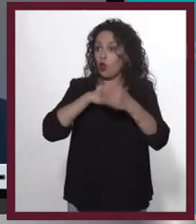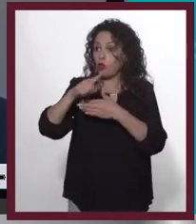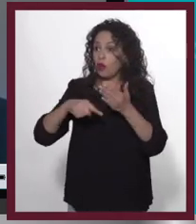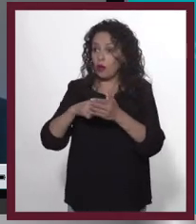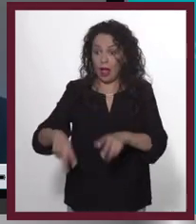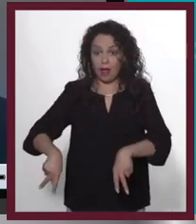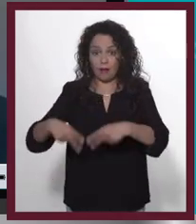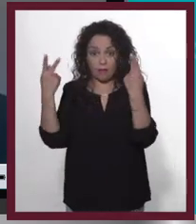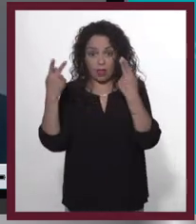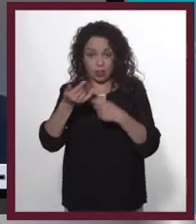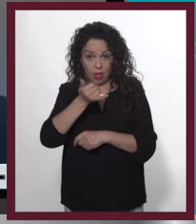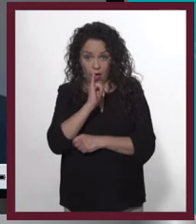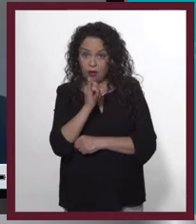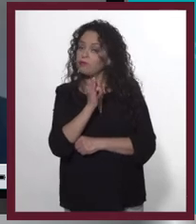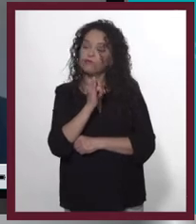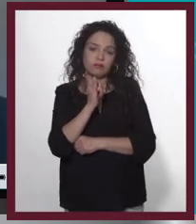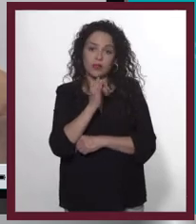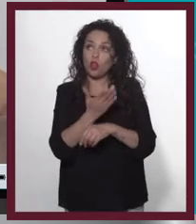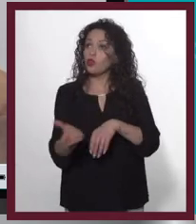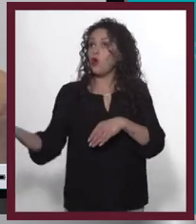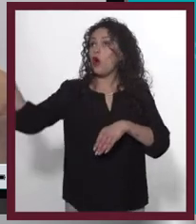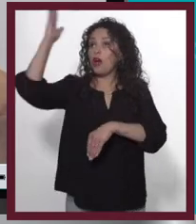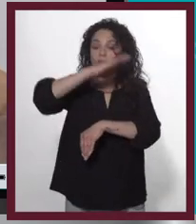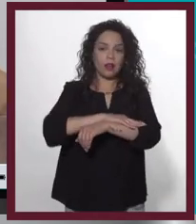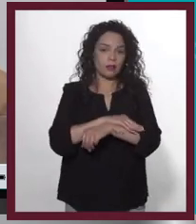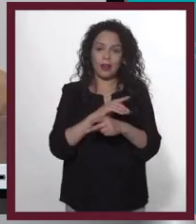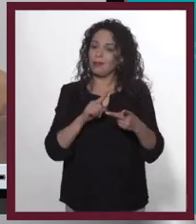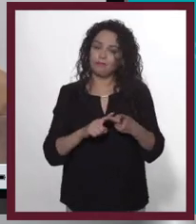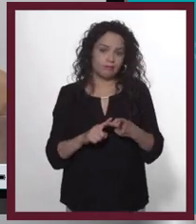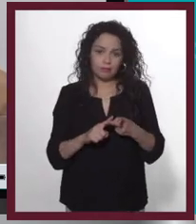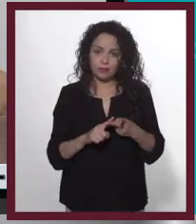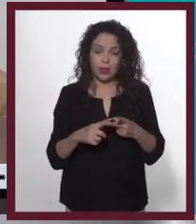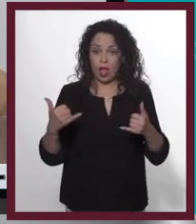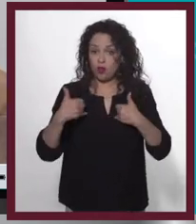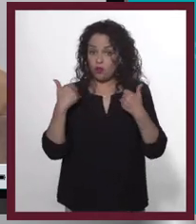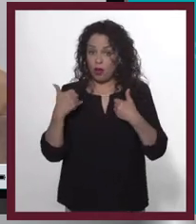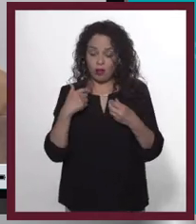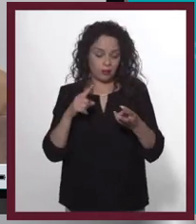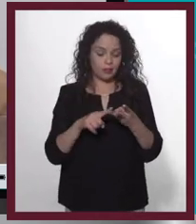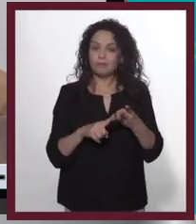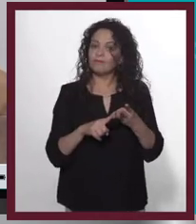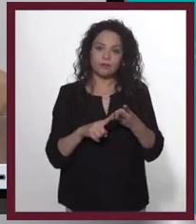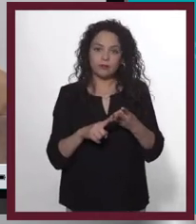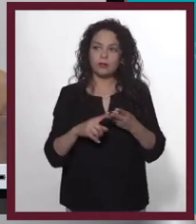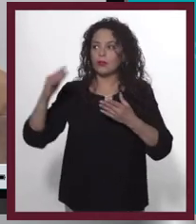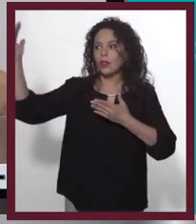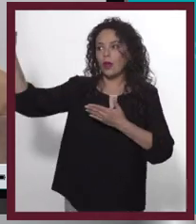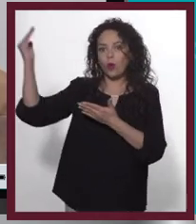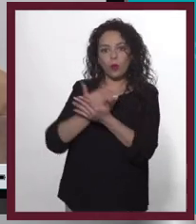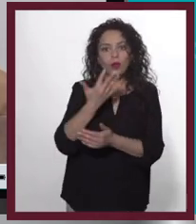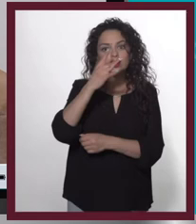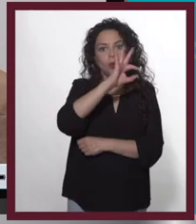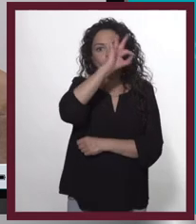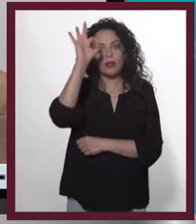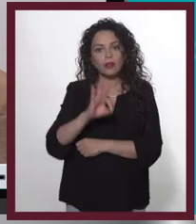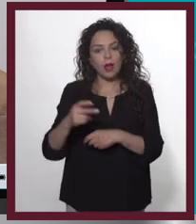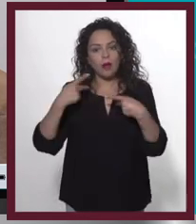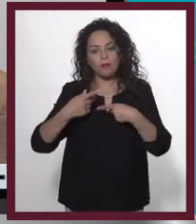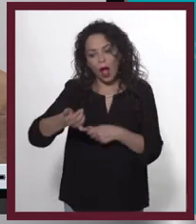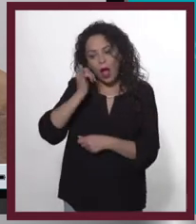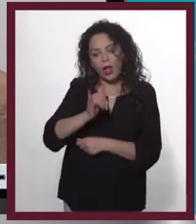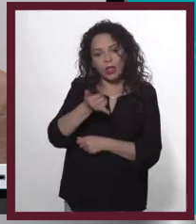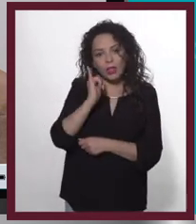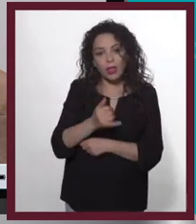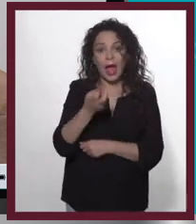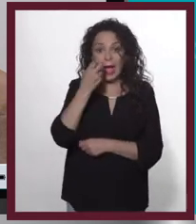todos lados, no se vende a todas las horas, no se vende a los menores de edad. Rusia bajó 50% el consumo de alcohol. Entonces,